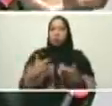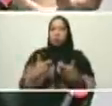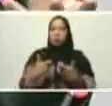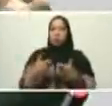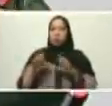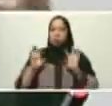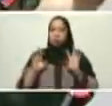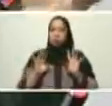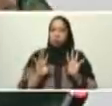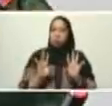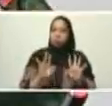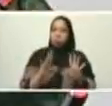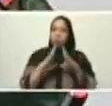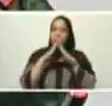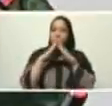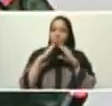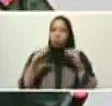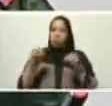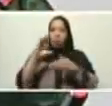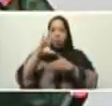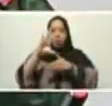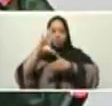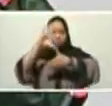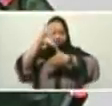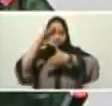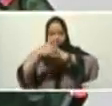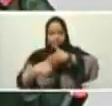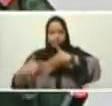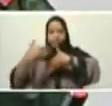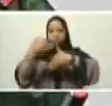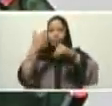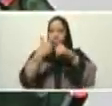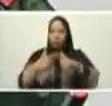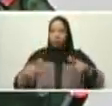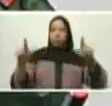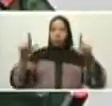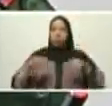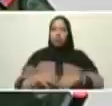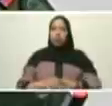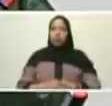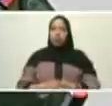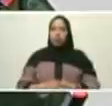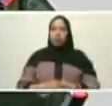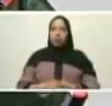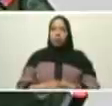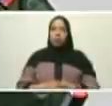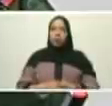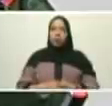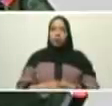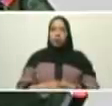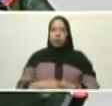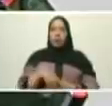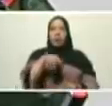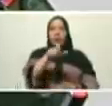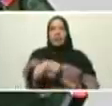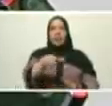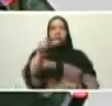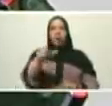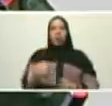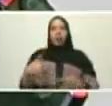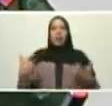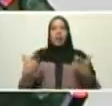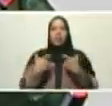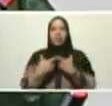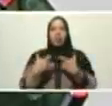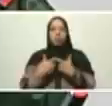de toda Sudamérica. Así que cada día, como usted dice, mi comandante en jefe, debemos sentirnos admirados y orgullosos de